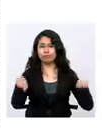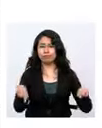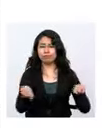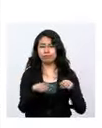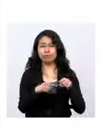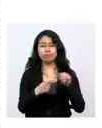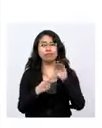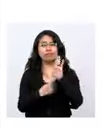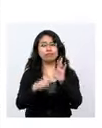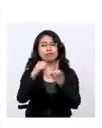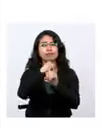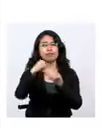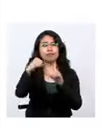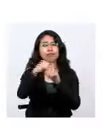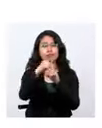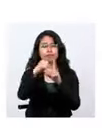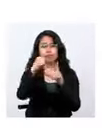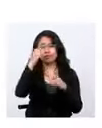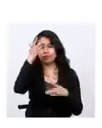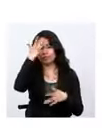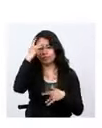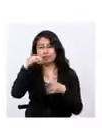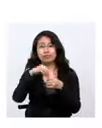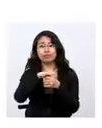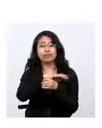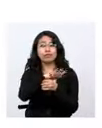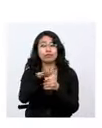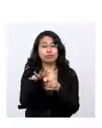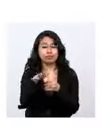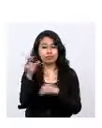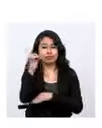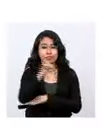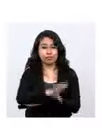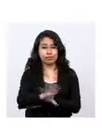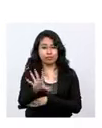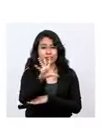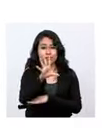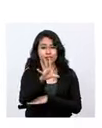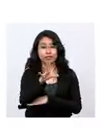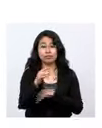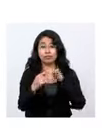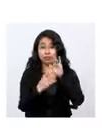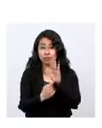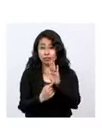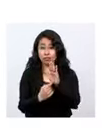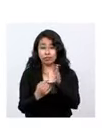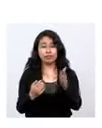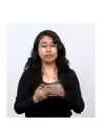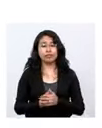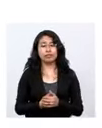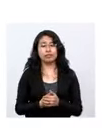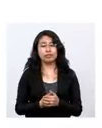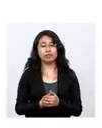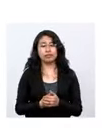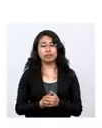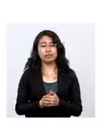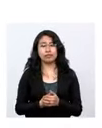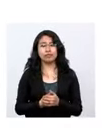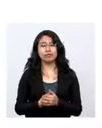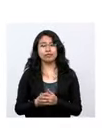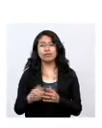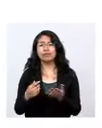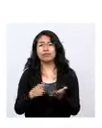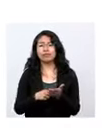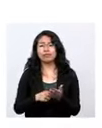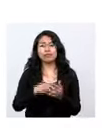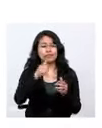que reflejan la situación epidemiológica nacional. En este primero, podemos ver los casos